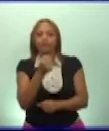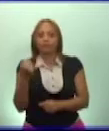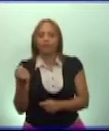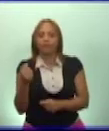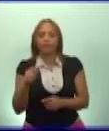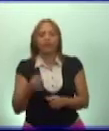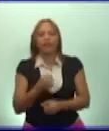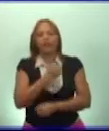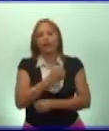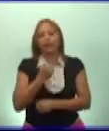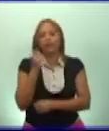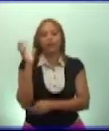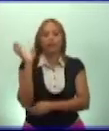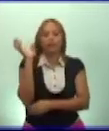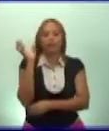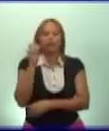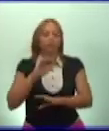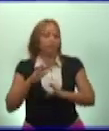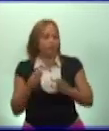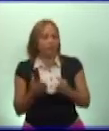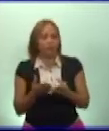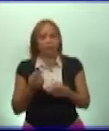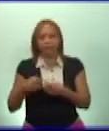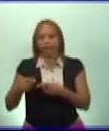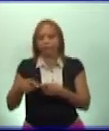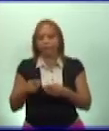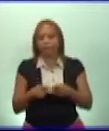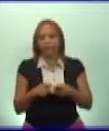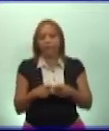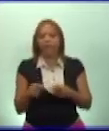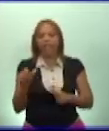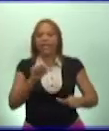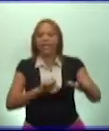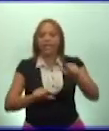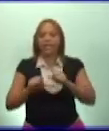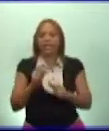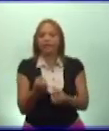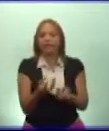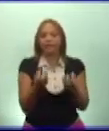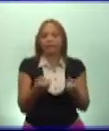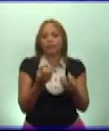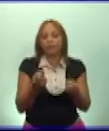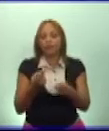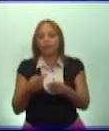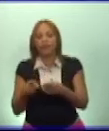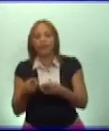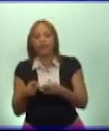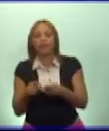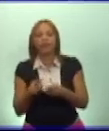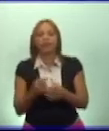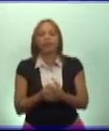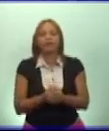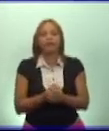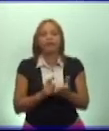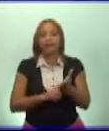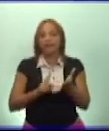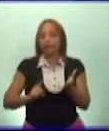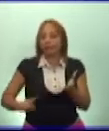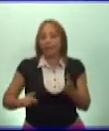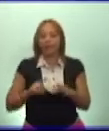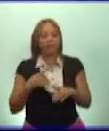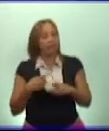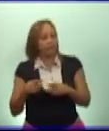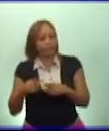cañeras, etc. La producción de fertilizantes, níquel, cemento, acero y de energía eléctrica